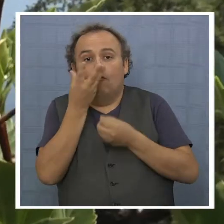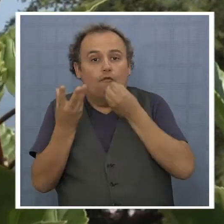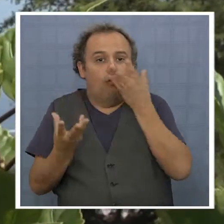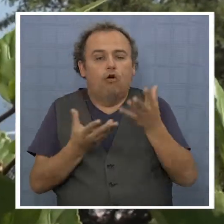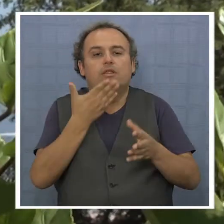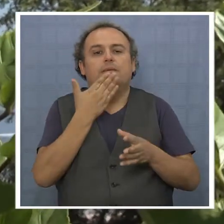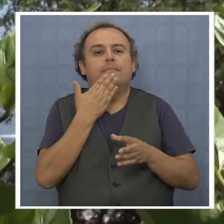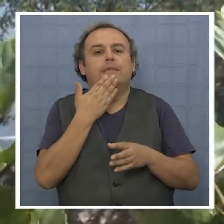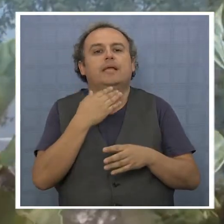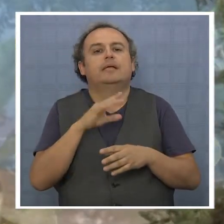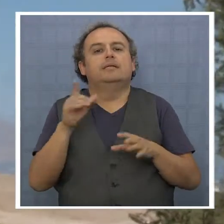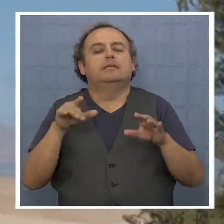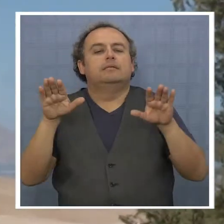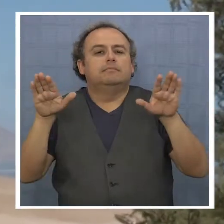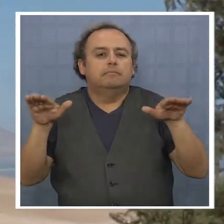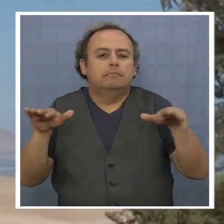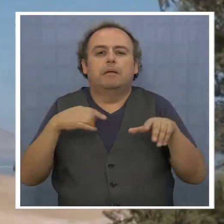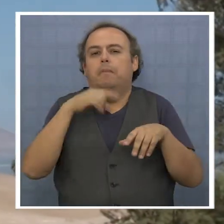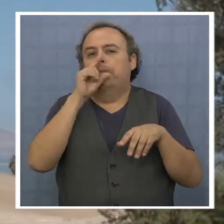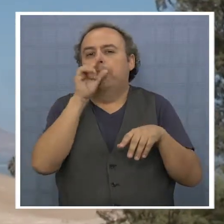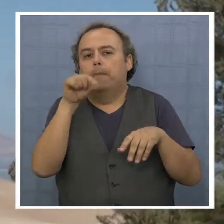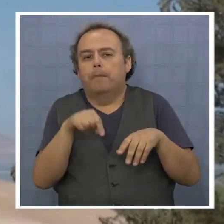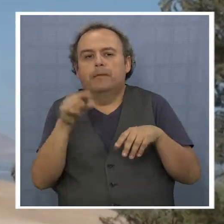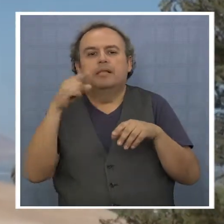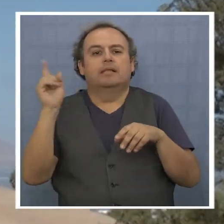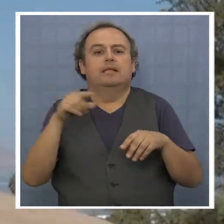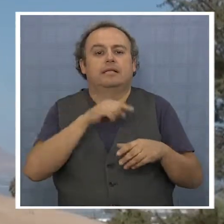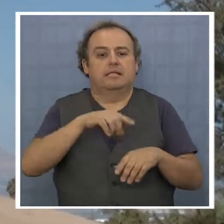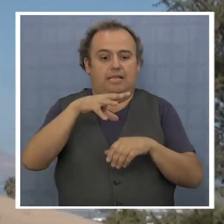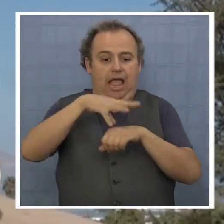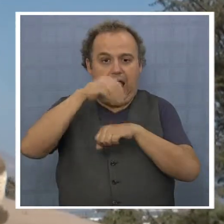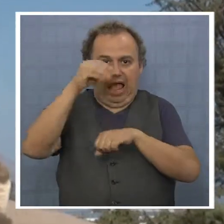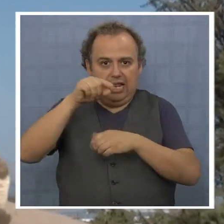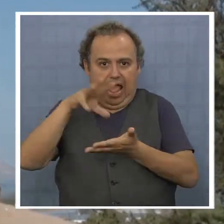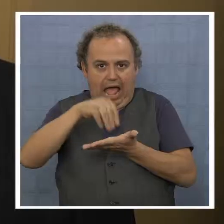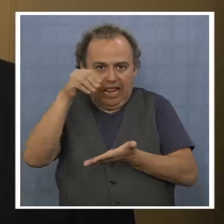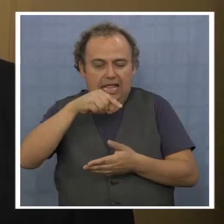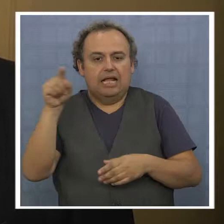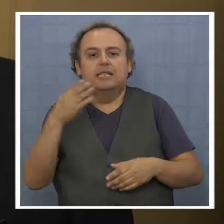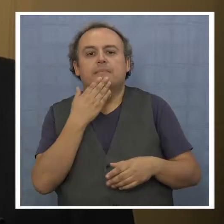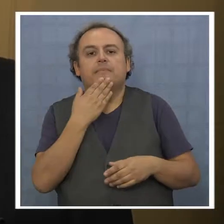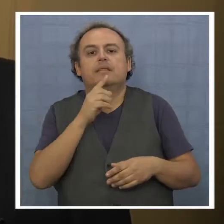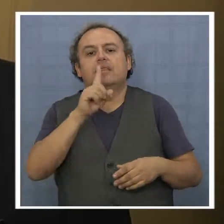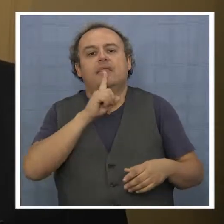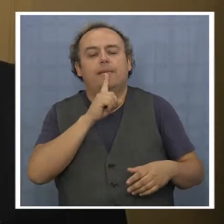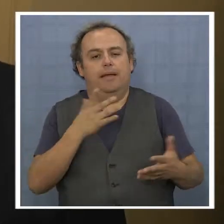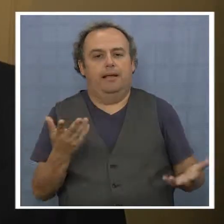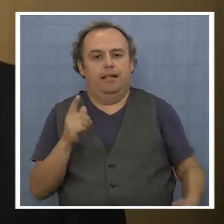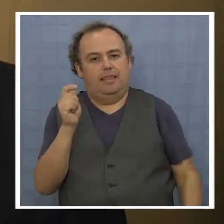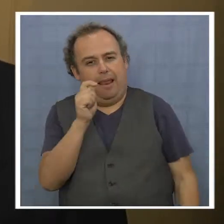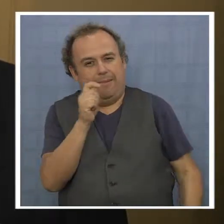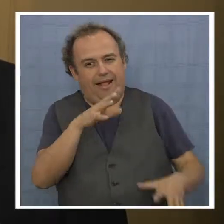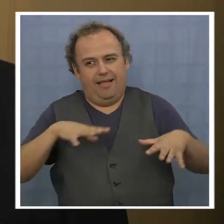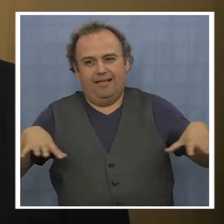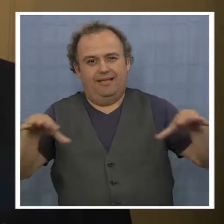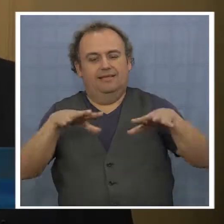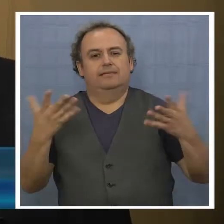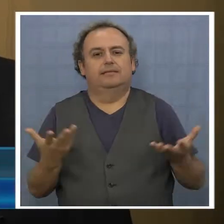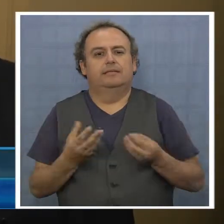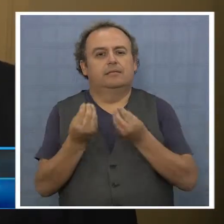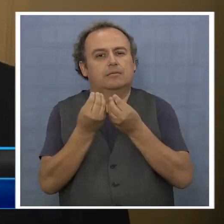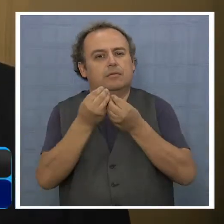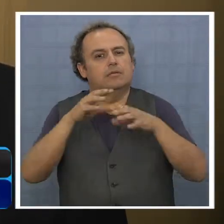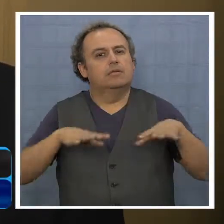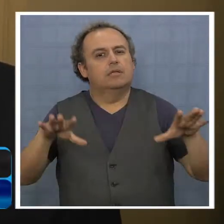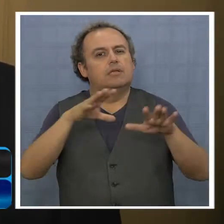representativas de la región de Arica Parinacota y Tarapacá. Y nos permite abordar ecosistemas similares que